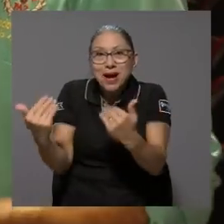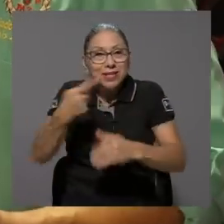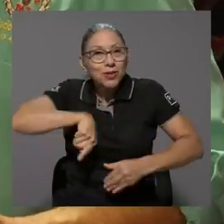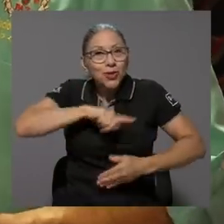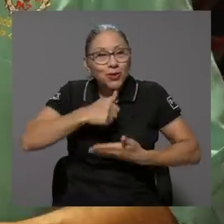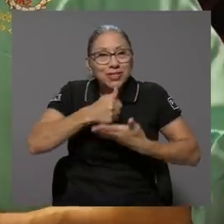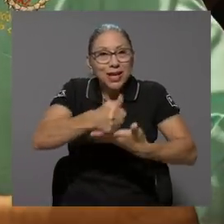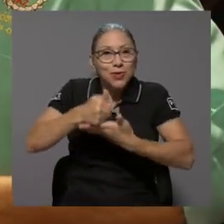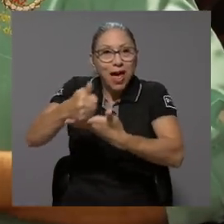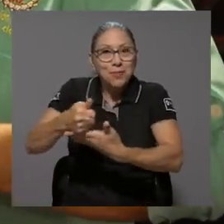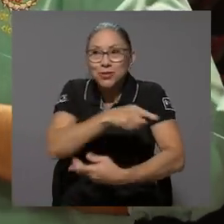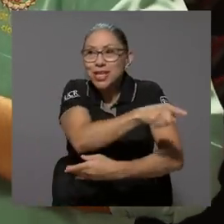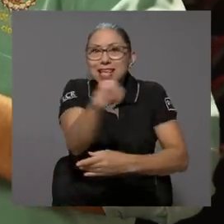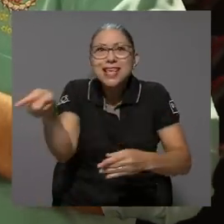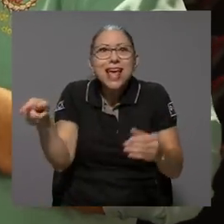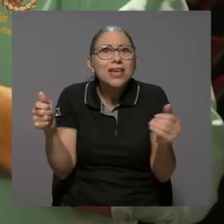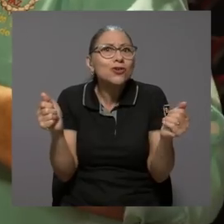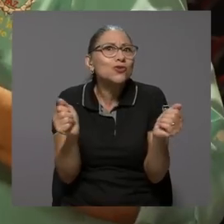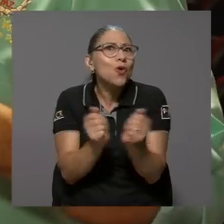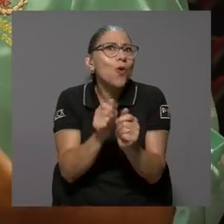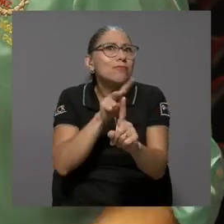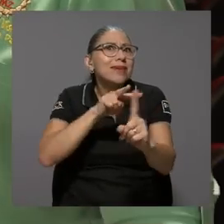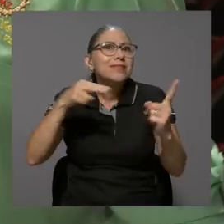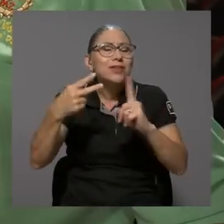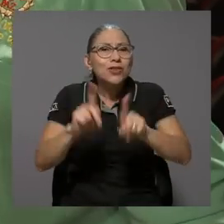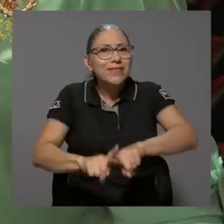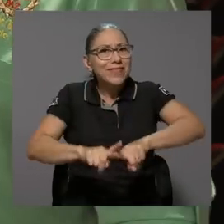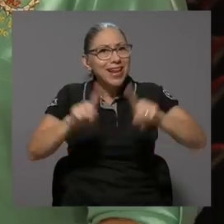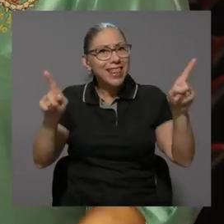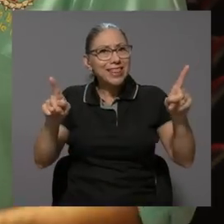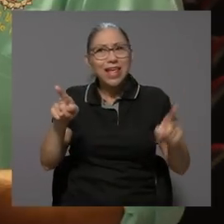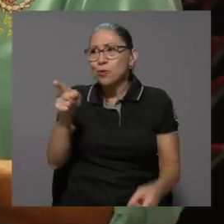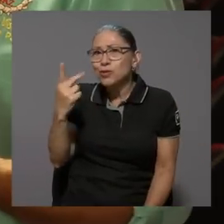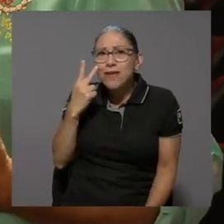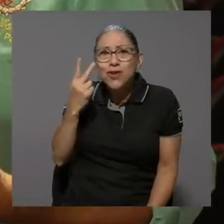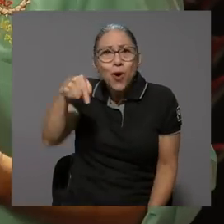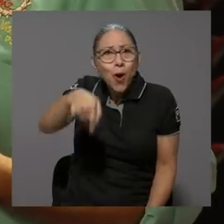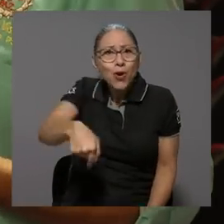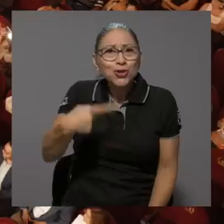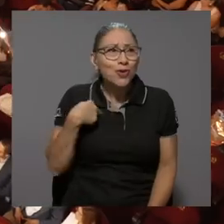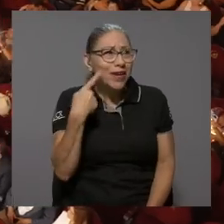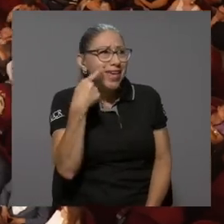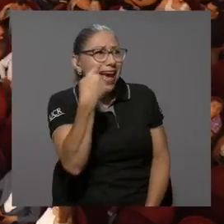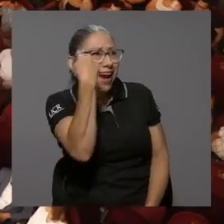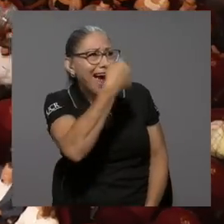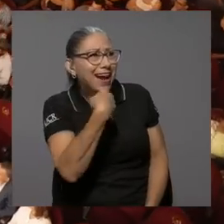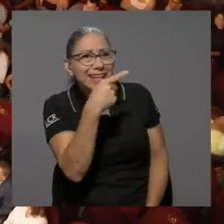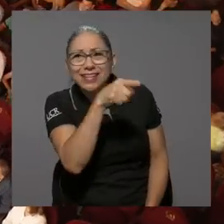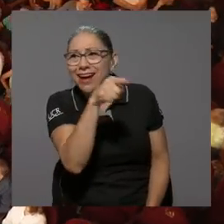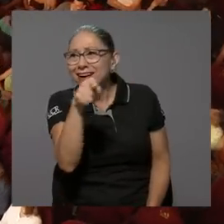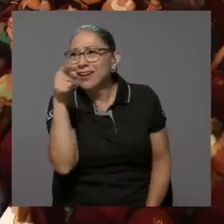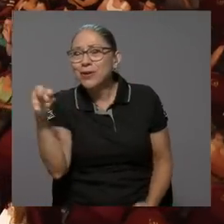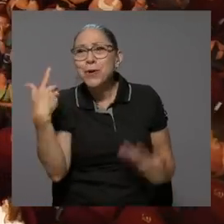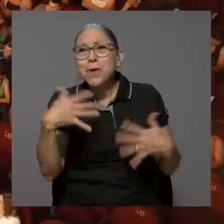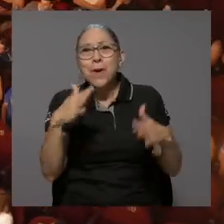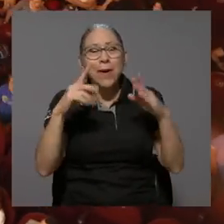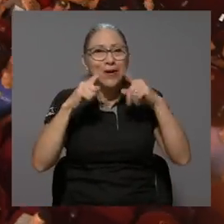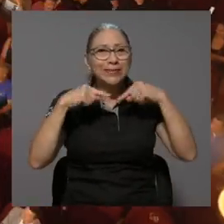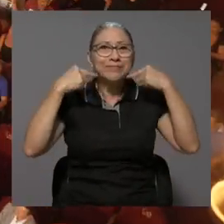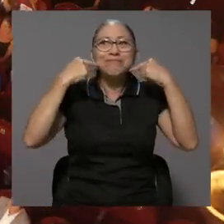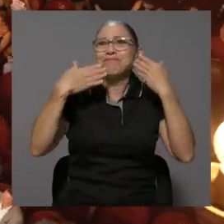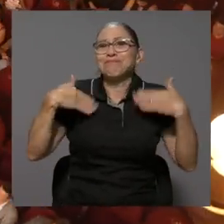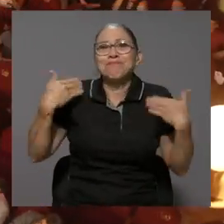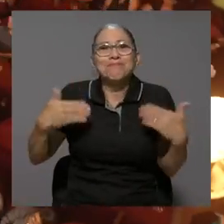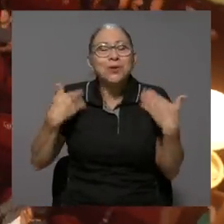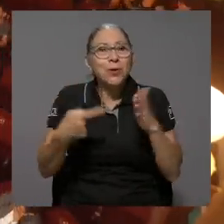nosotros les ayudamos y ellos tienen una visión completamente diferente. Usted vio hoy, yo oía las caras de ellos, los rostros, la felicidad